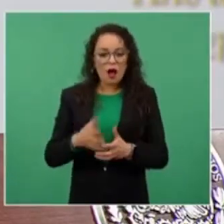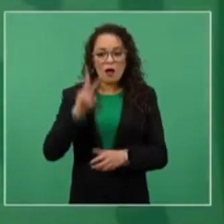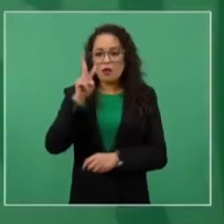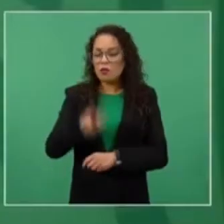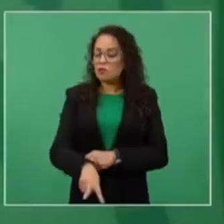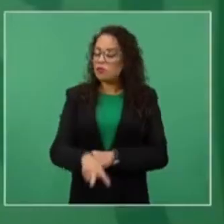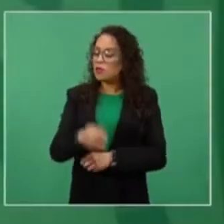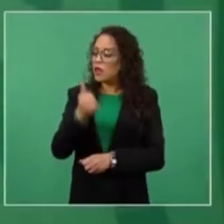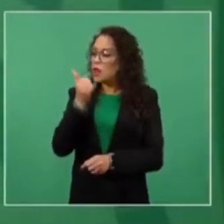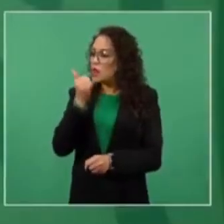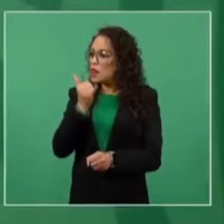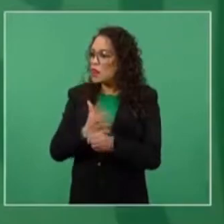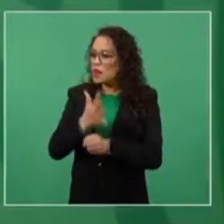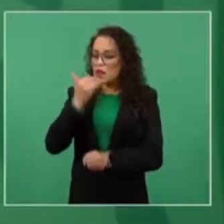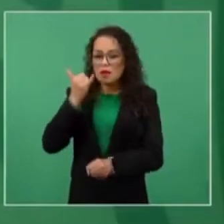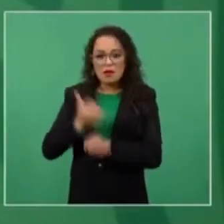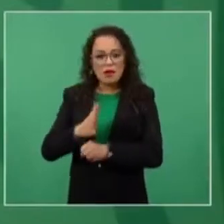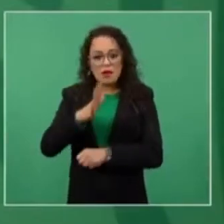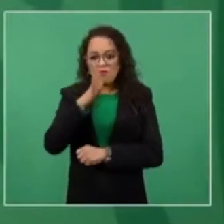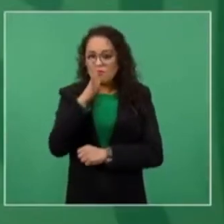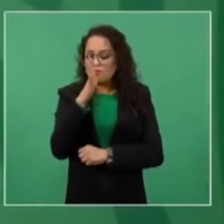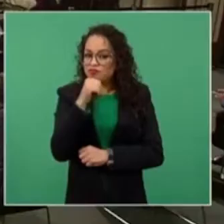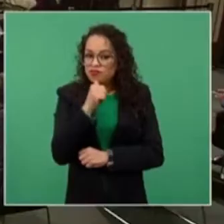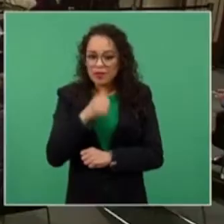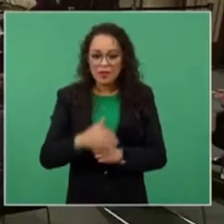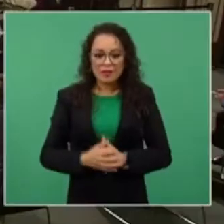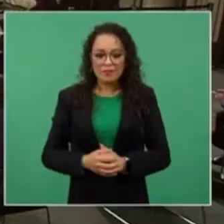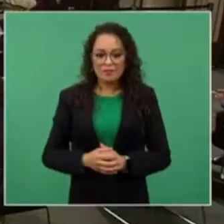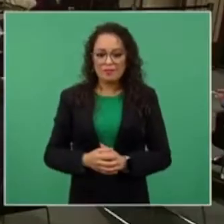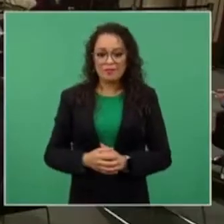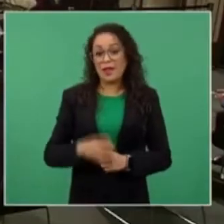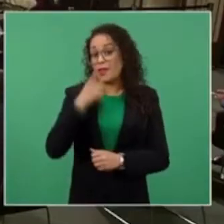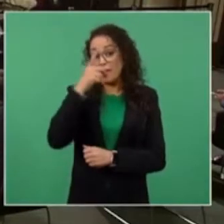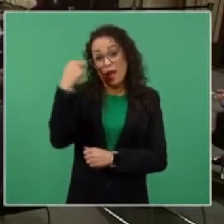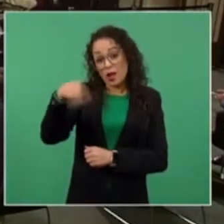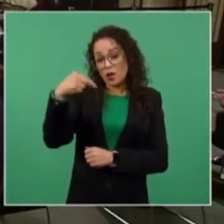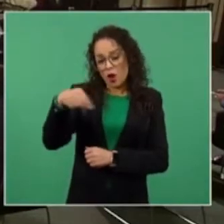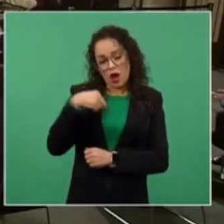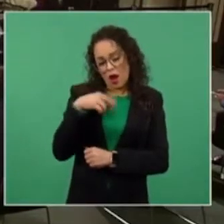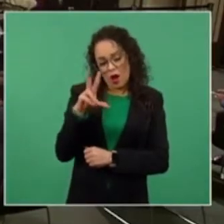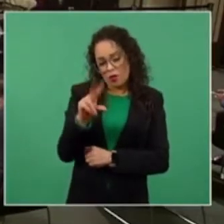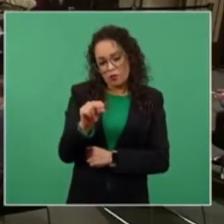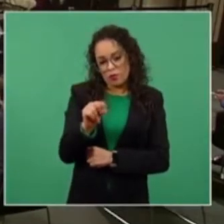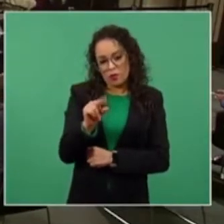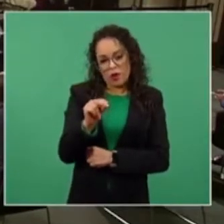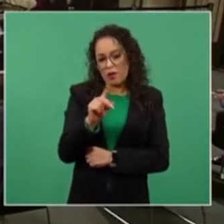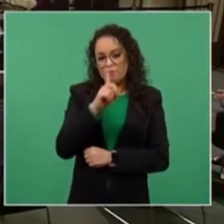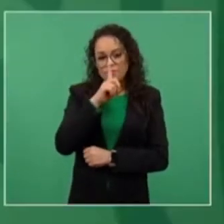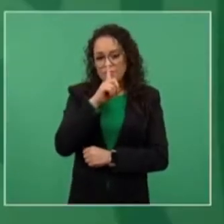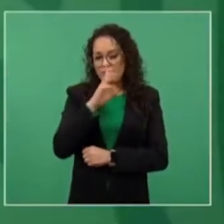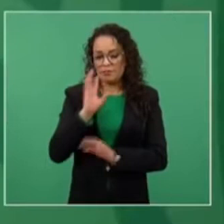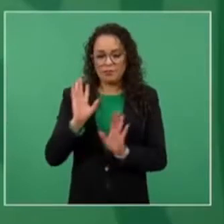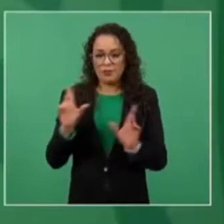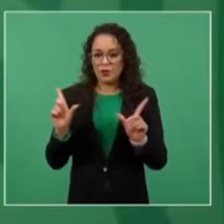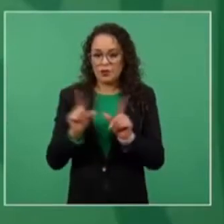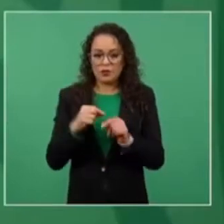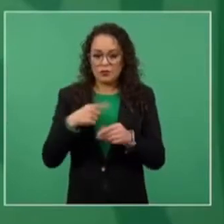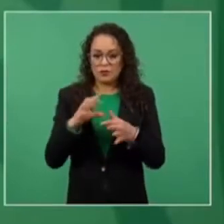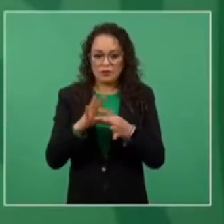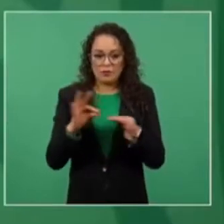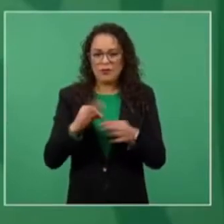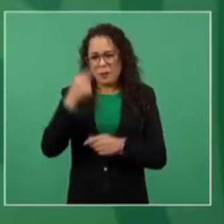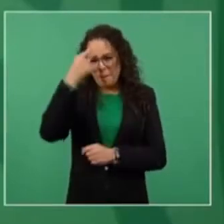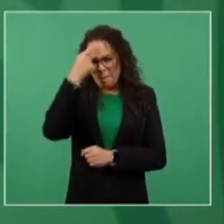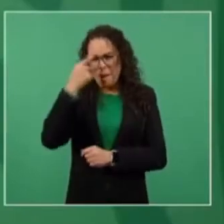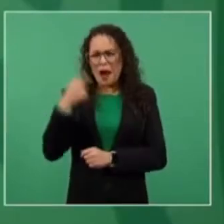No voy a mencionar, porque no tiene